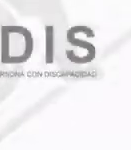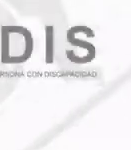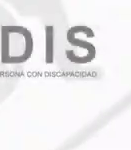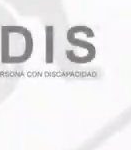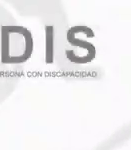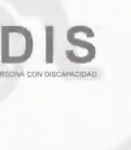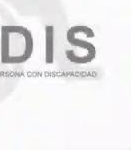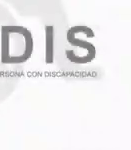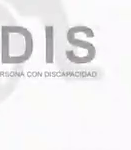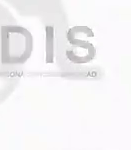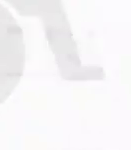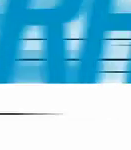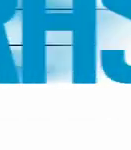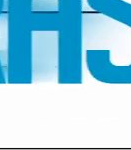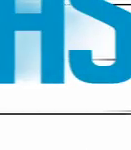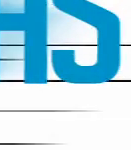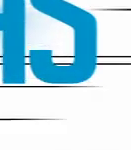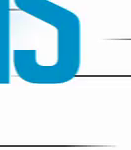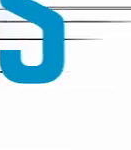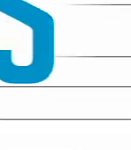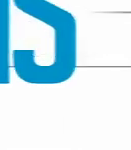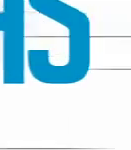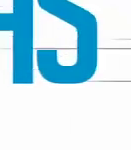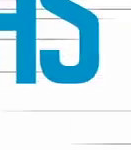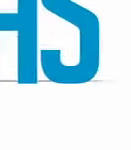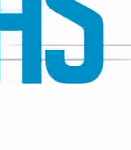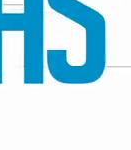Gracias por ver video.